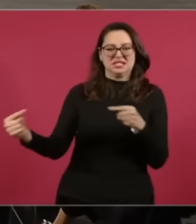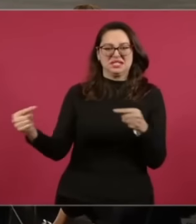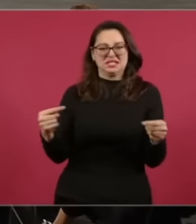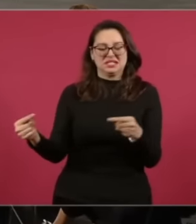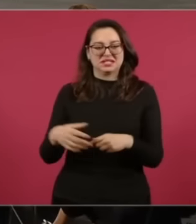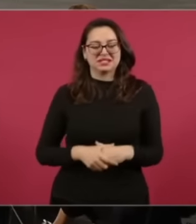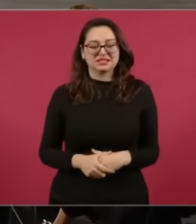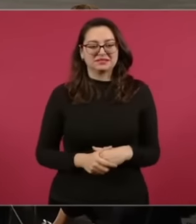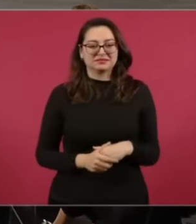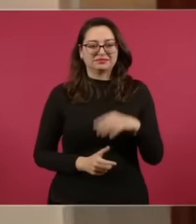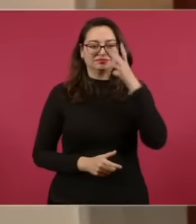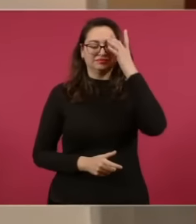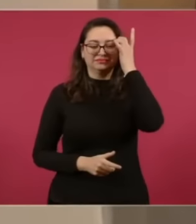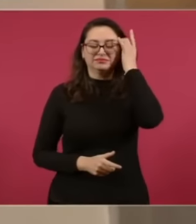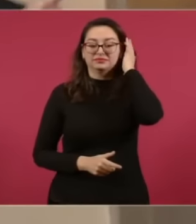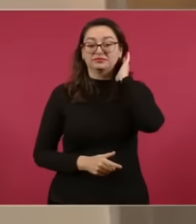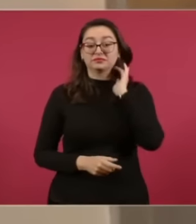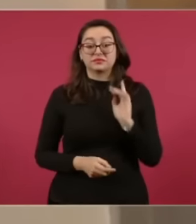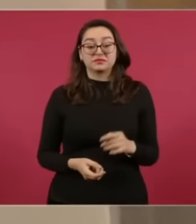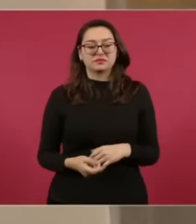¿Quién Creen Que Publica Esto?